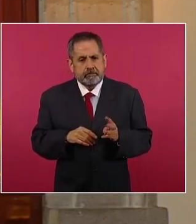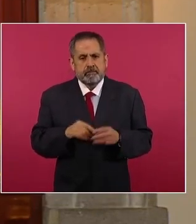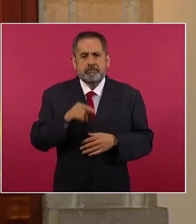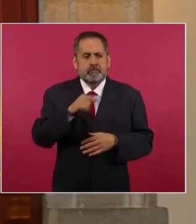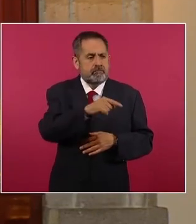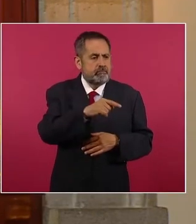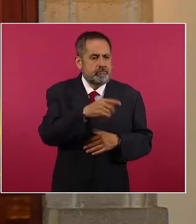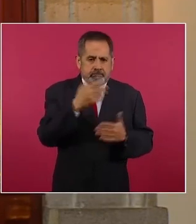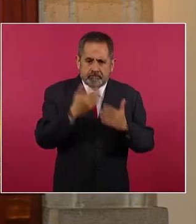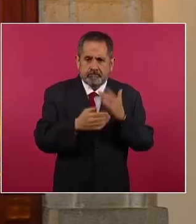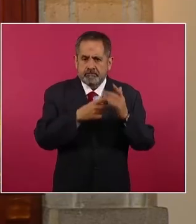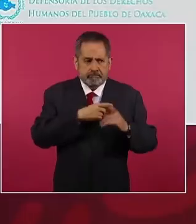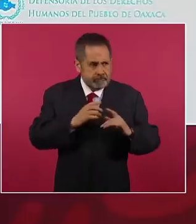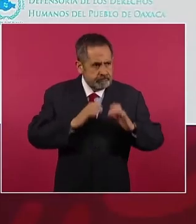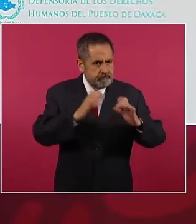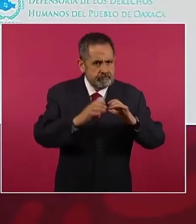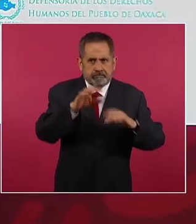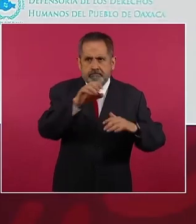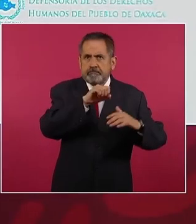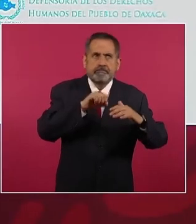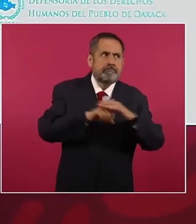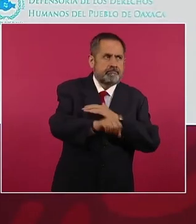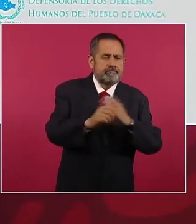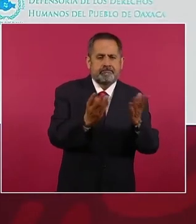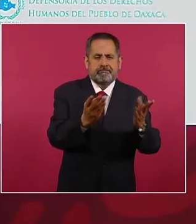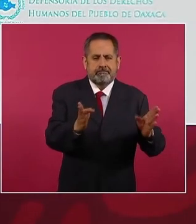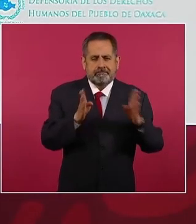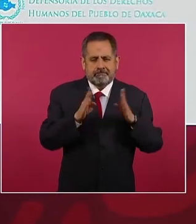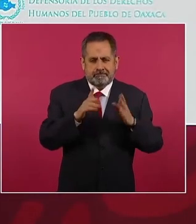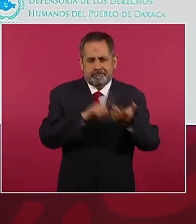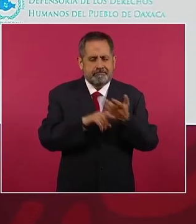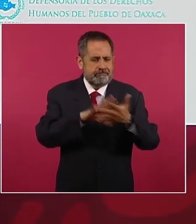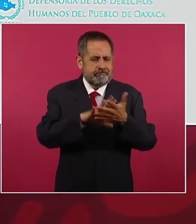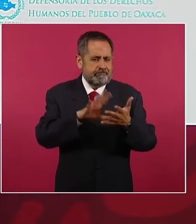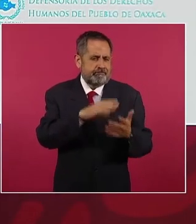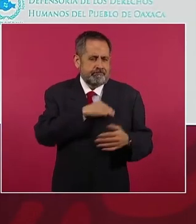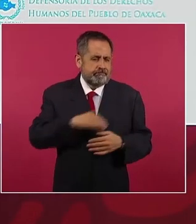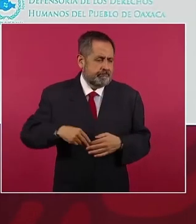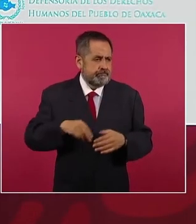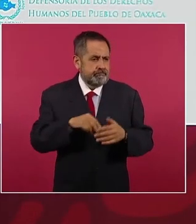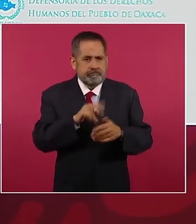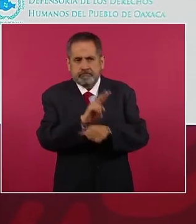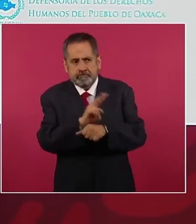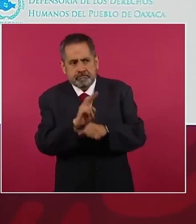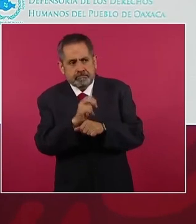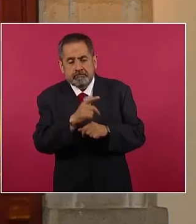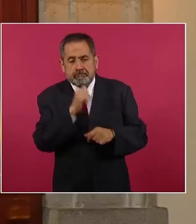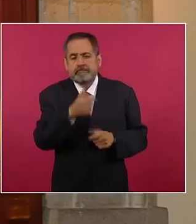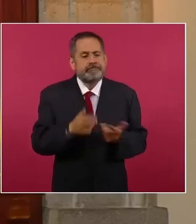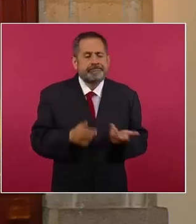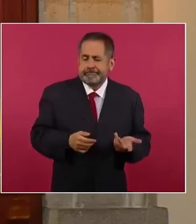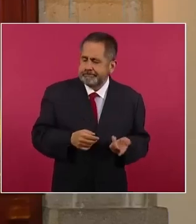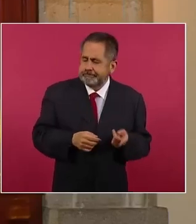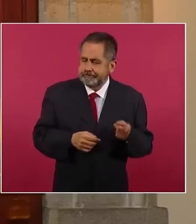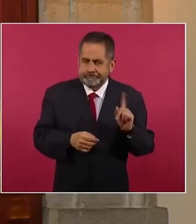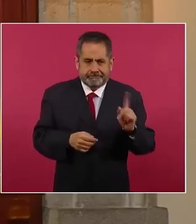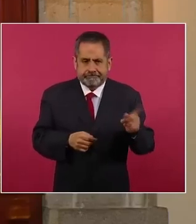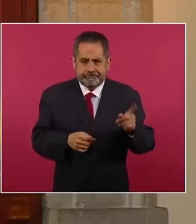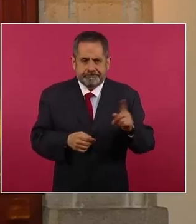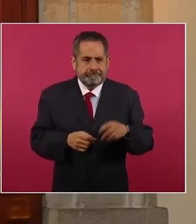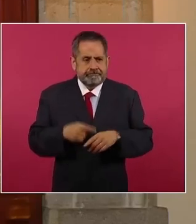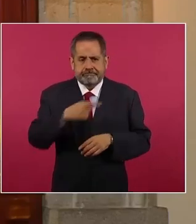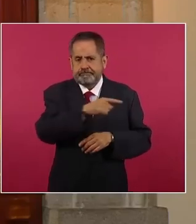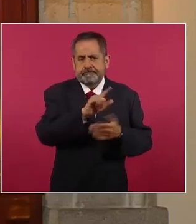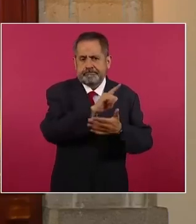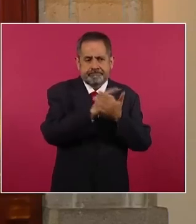deber de cuidado cuando ella fue internada en la cárcel municipal, se desprendieron presuntos